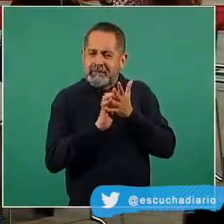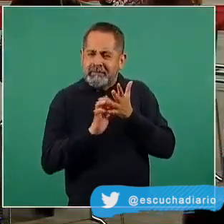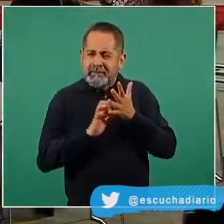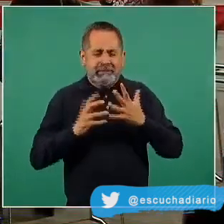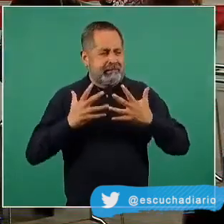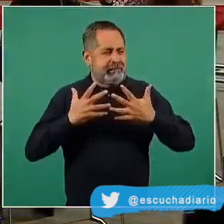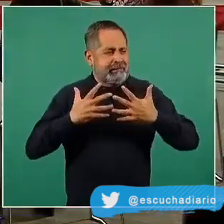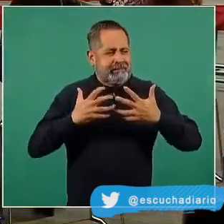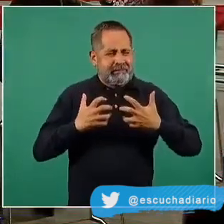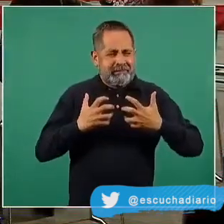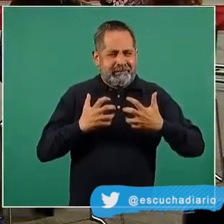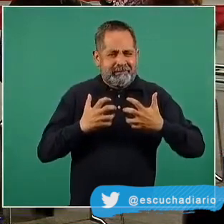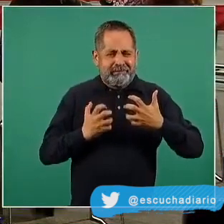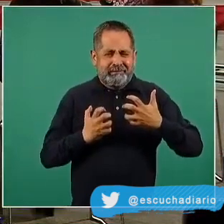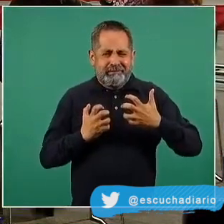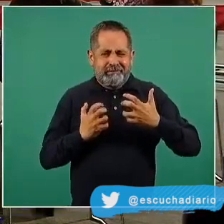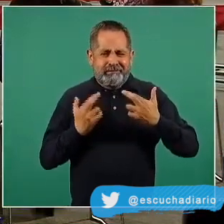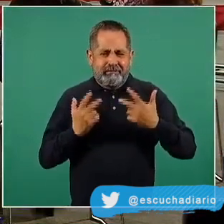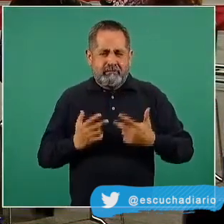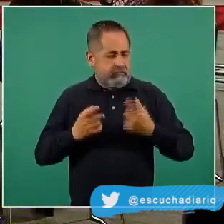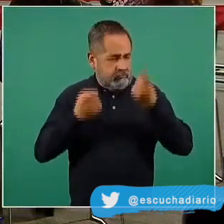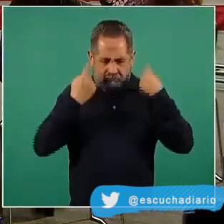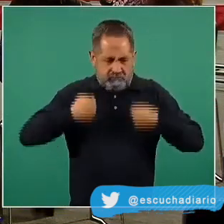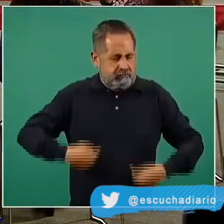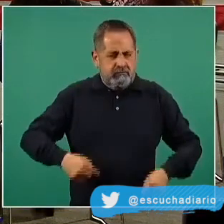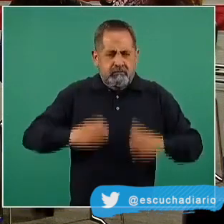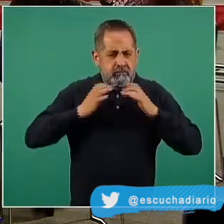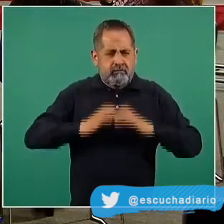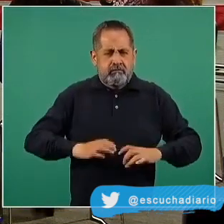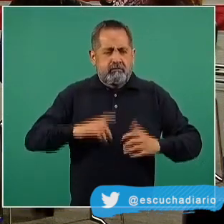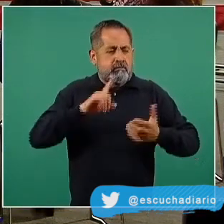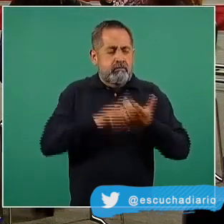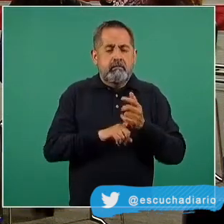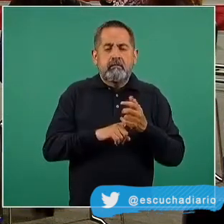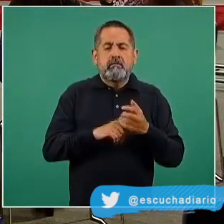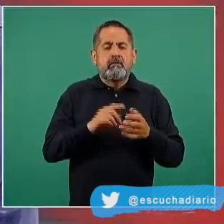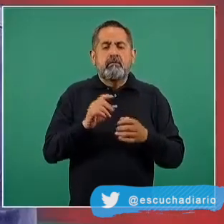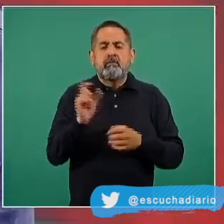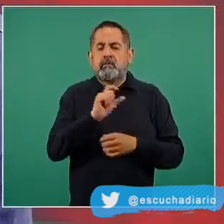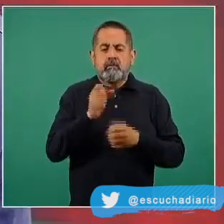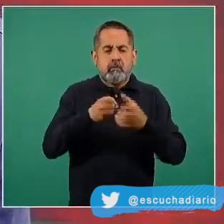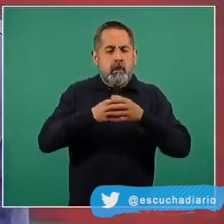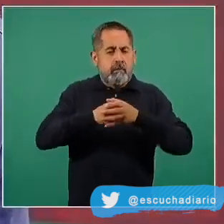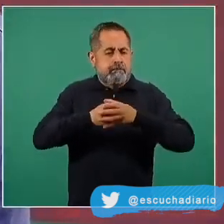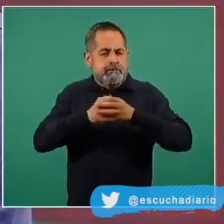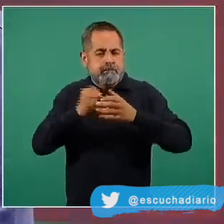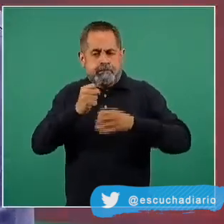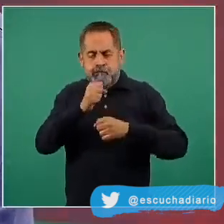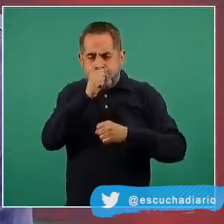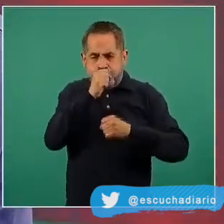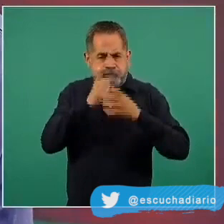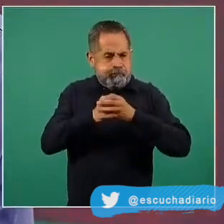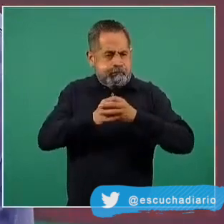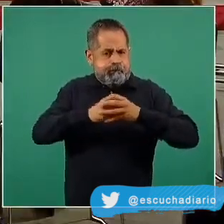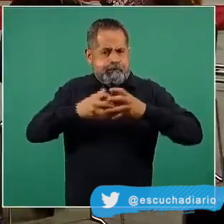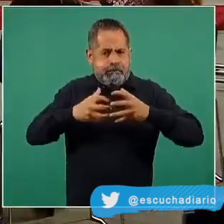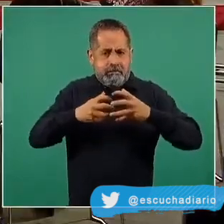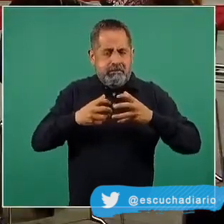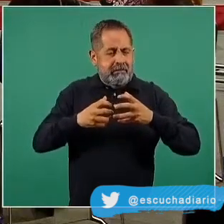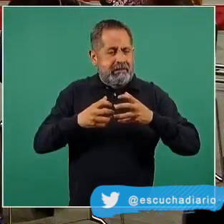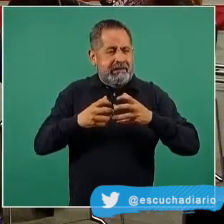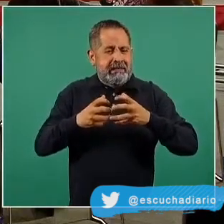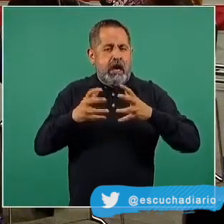casi cualquier órgano del cuerpo, si no es que en todos, donde hubo inflamación hay cicatrización. Y en el caso de los